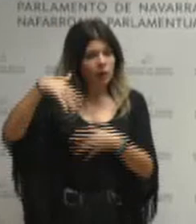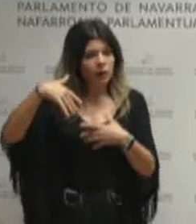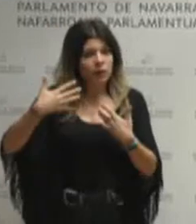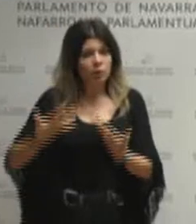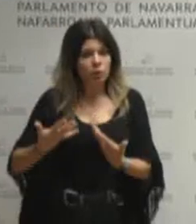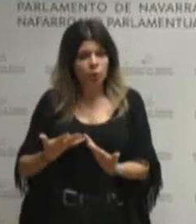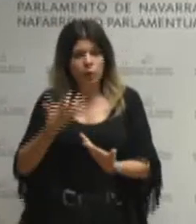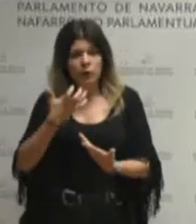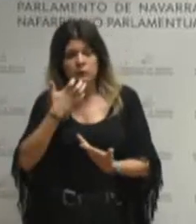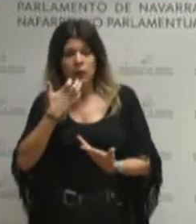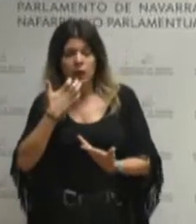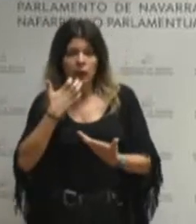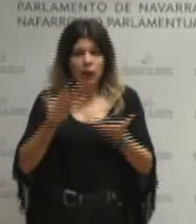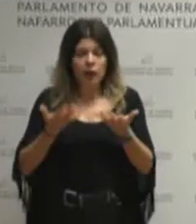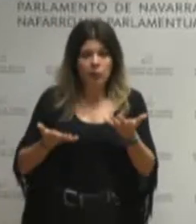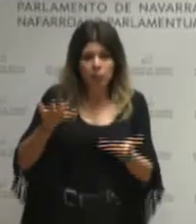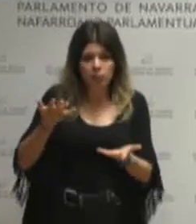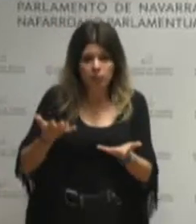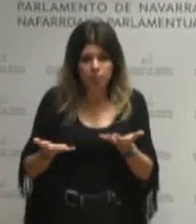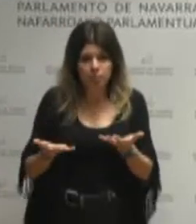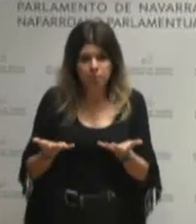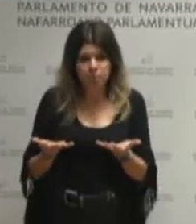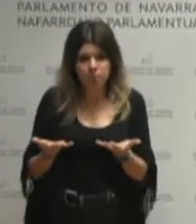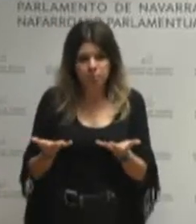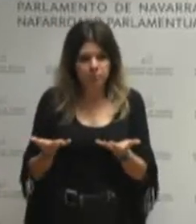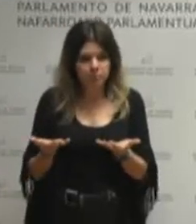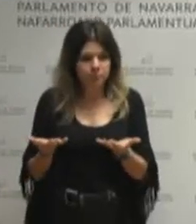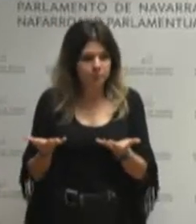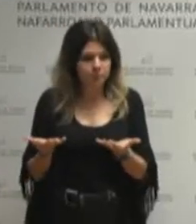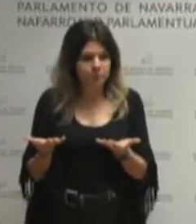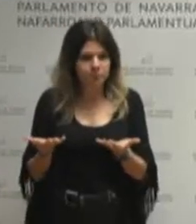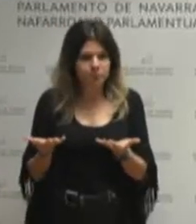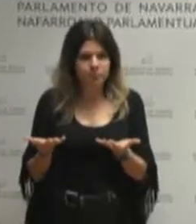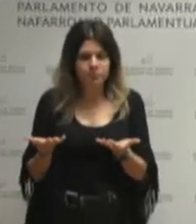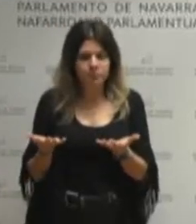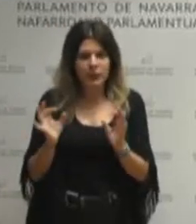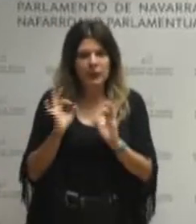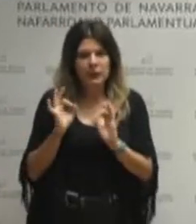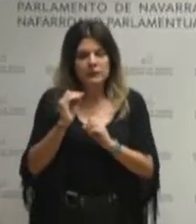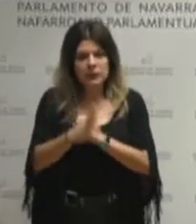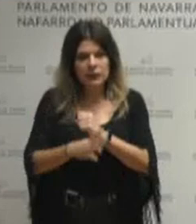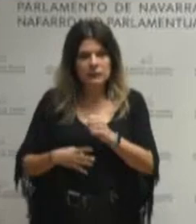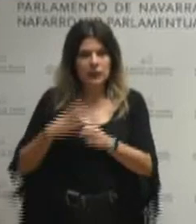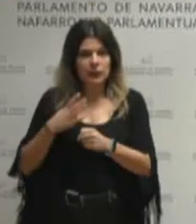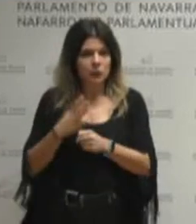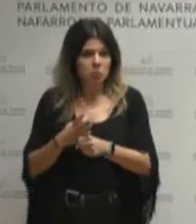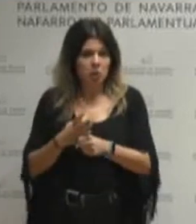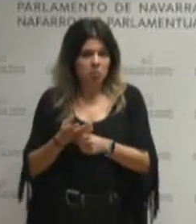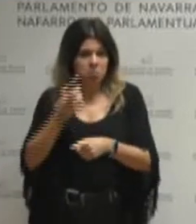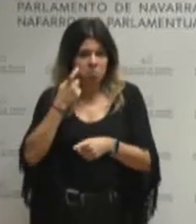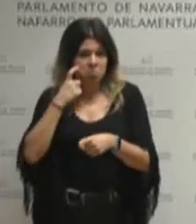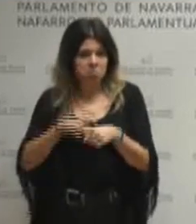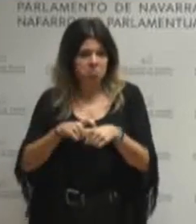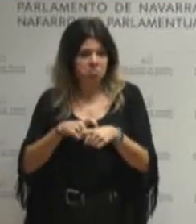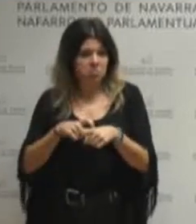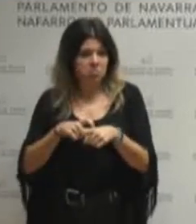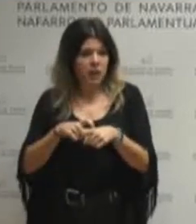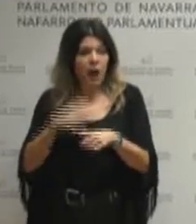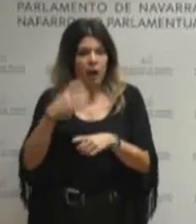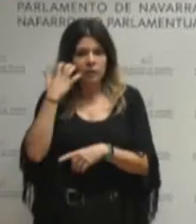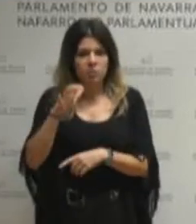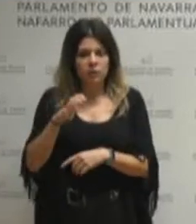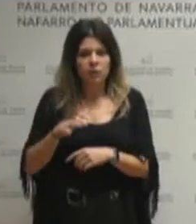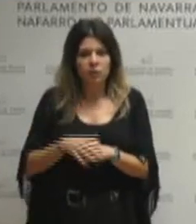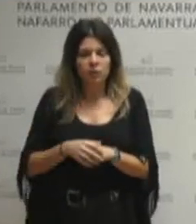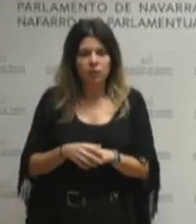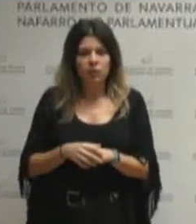legin tzaldi atipiko bat izan dugu, eta ez dabaida honek eren hurri batean atipikoa izanbarko luke,